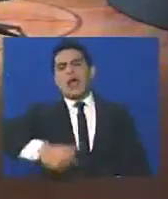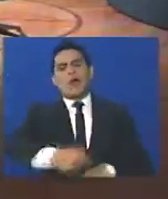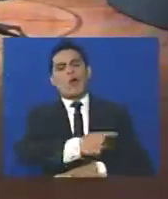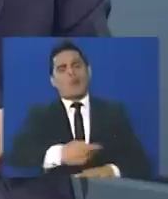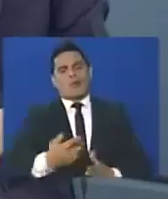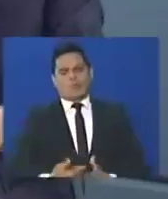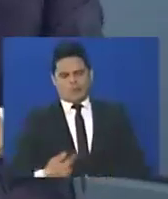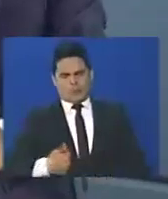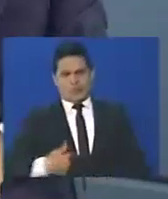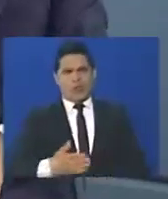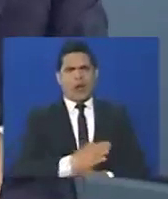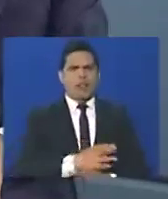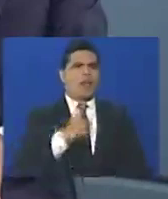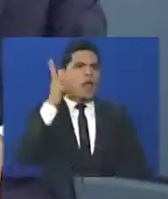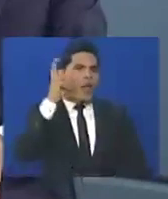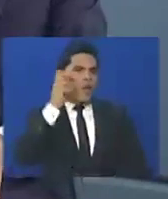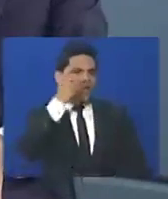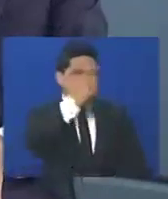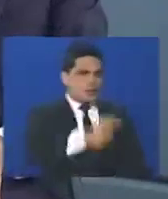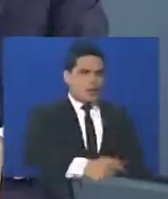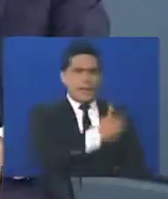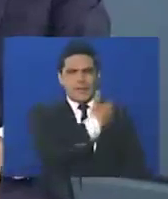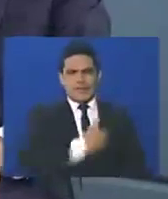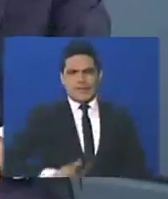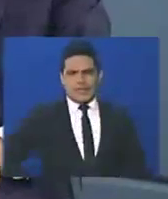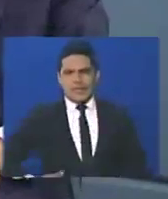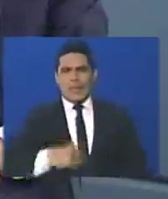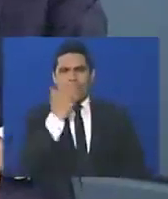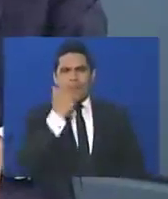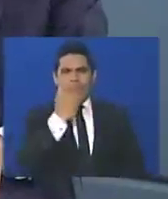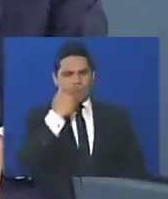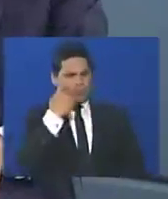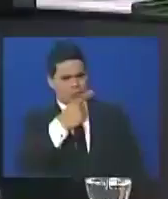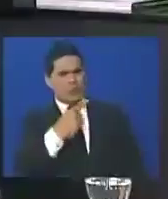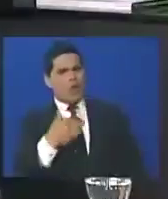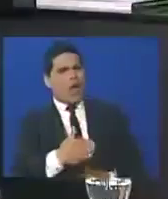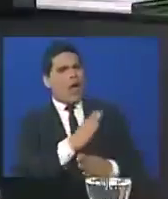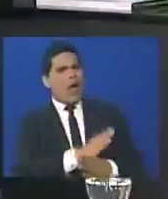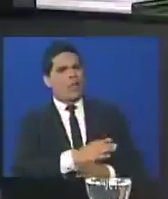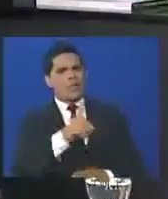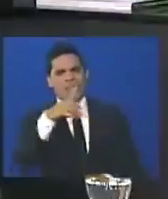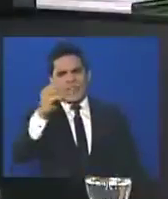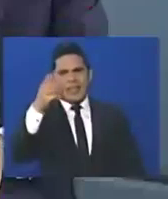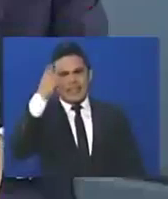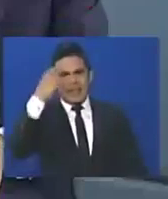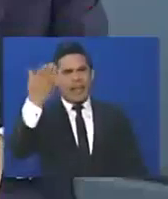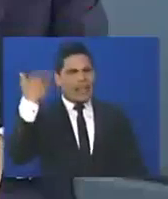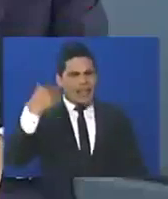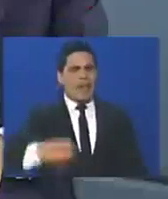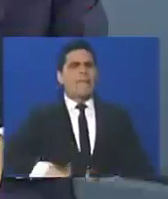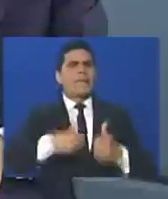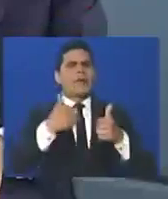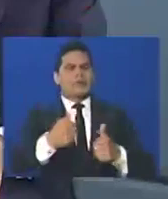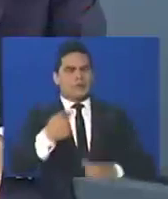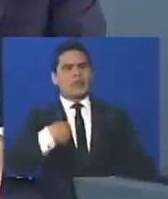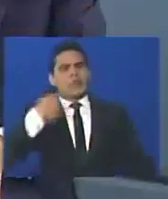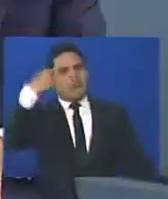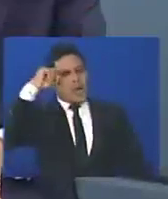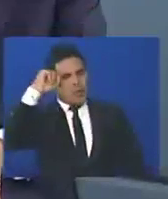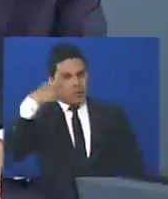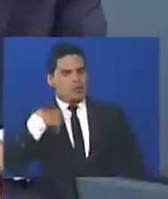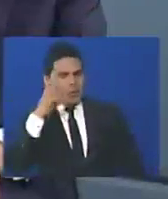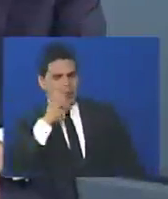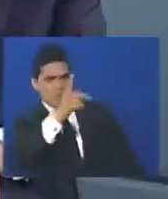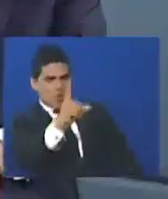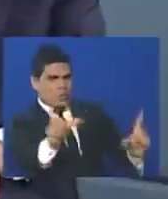escuché al presidente Maduro cuando este conflicto tenía Wilmer, tan solo unos 10 días o 12 días, recuerdo perfectamente, además porque lo